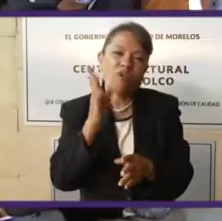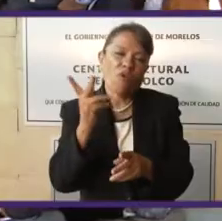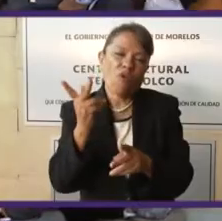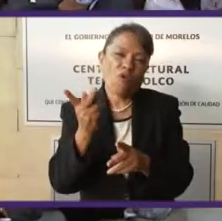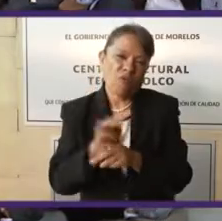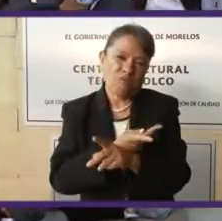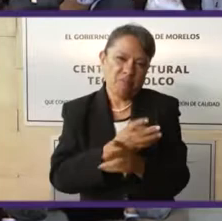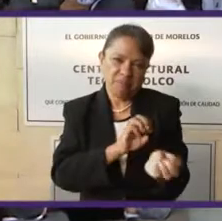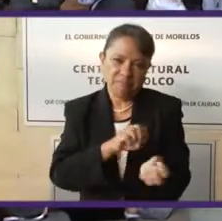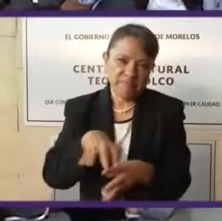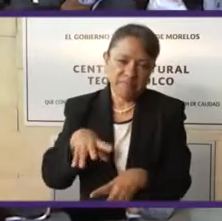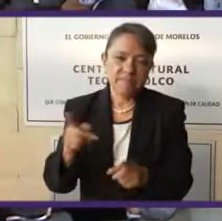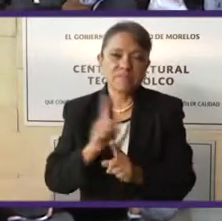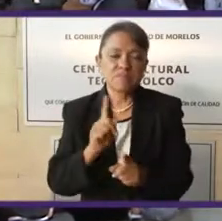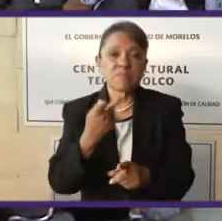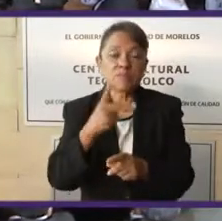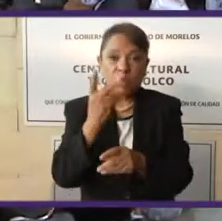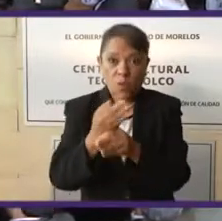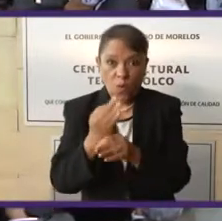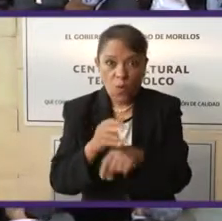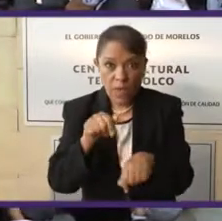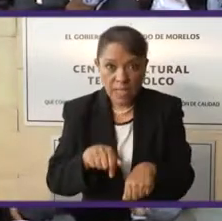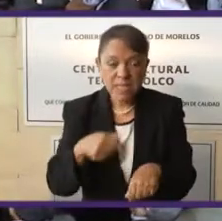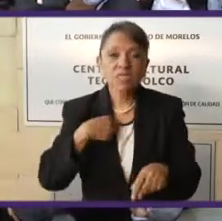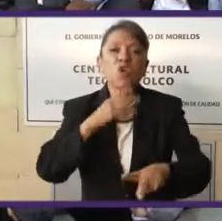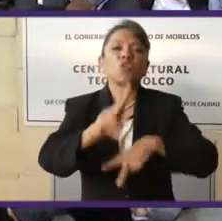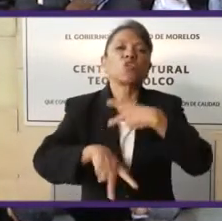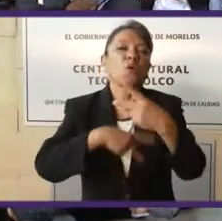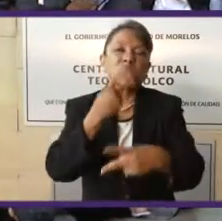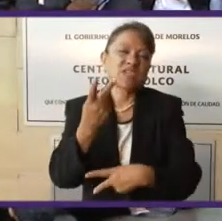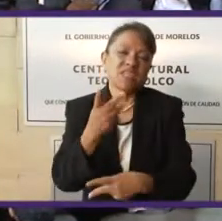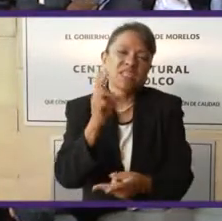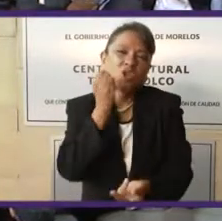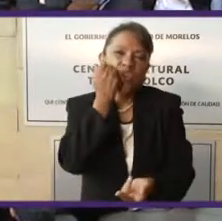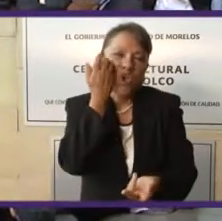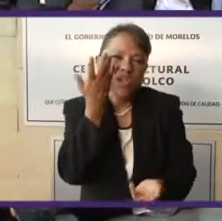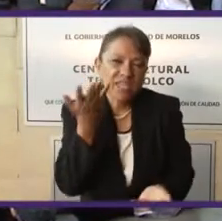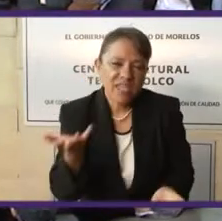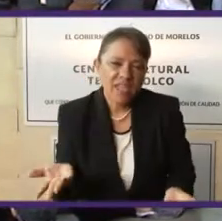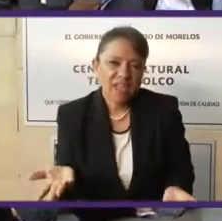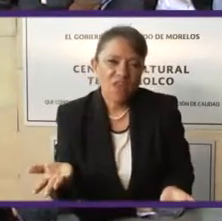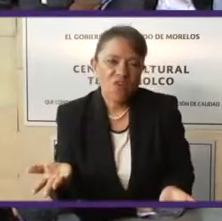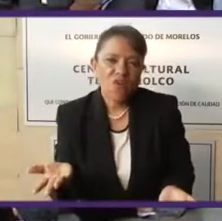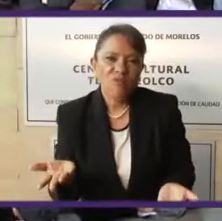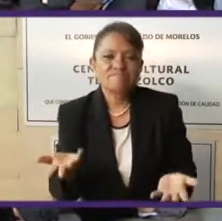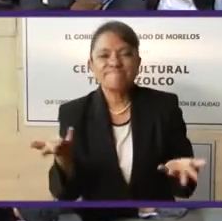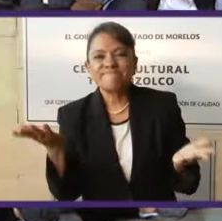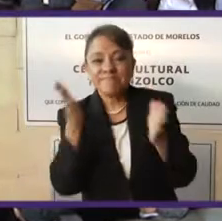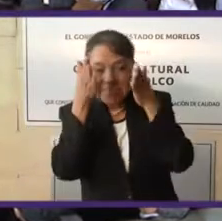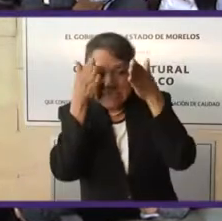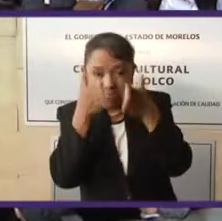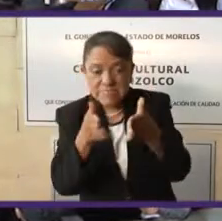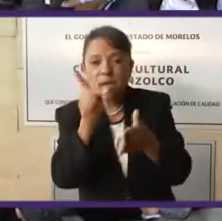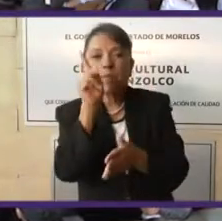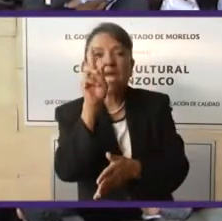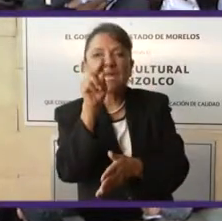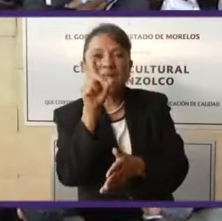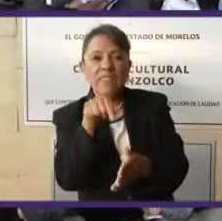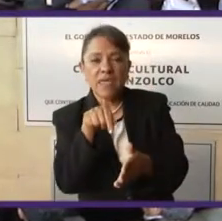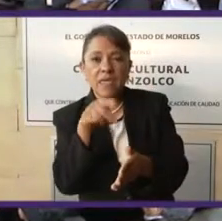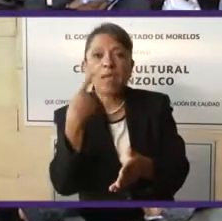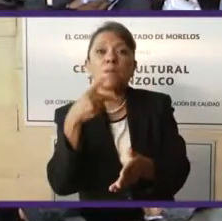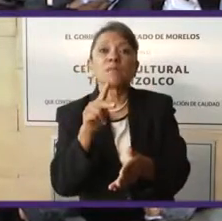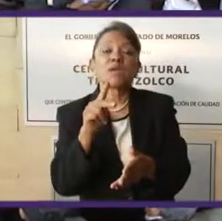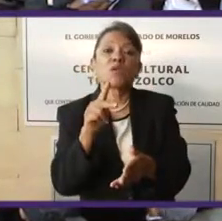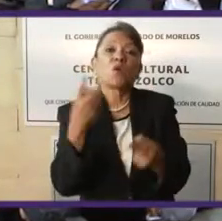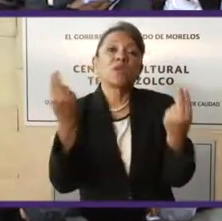no vine, no quise… vamos, no es mi intención centrarme en lo del PRD, pero no puedo dejar